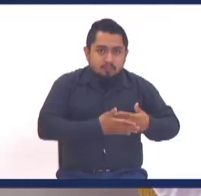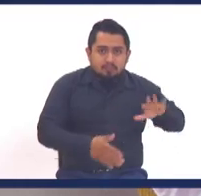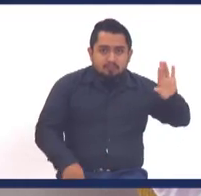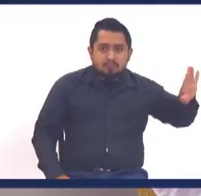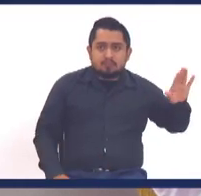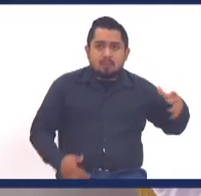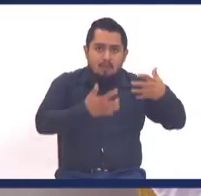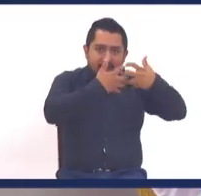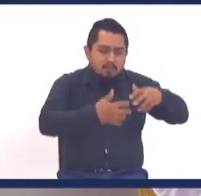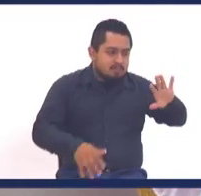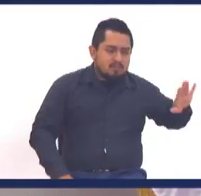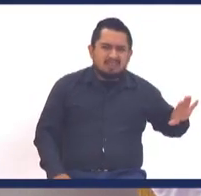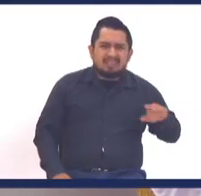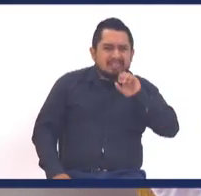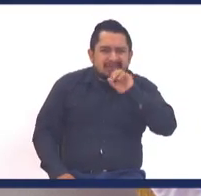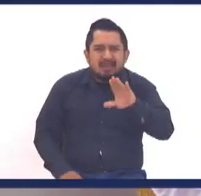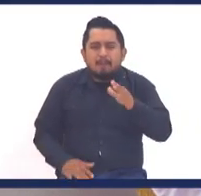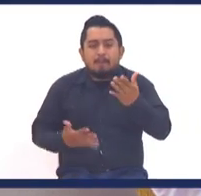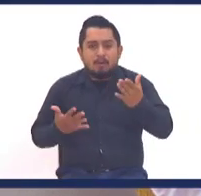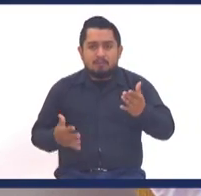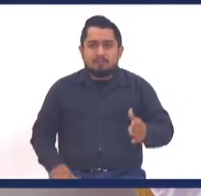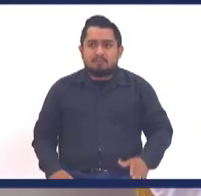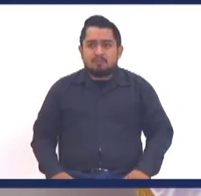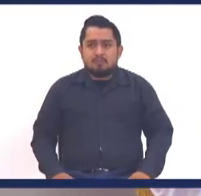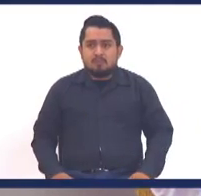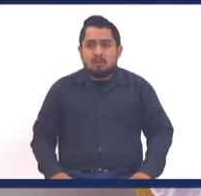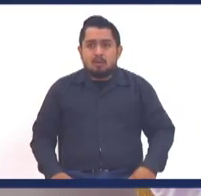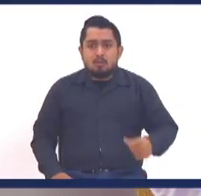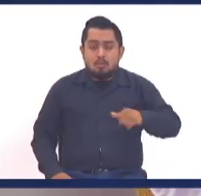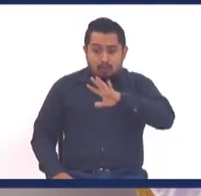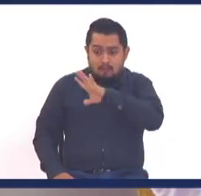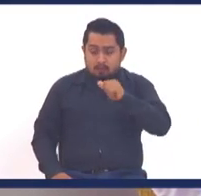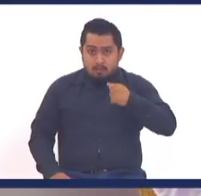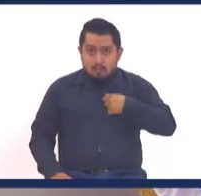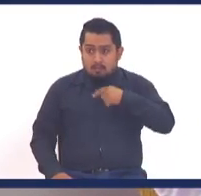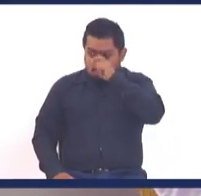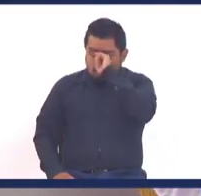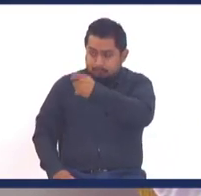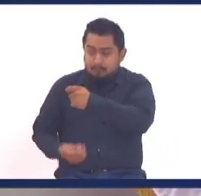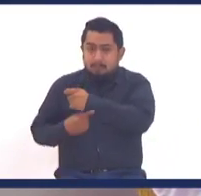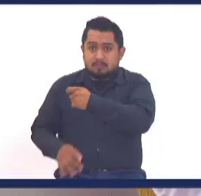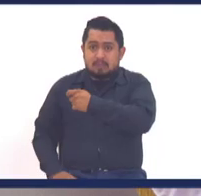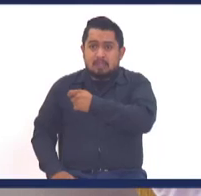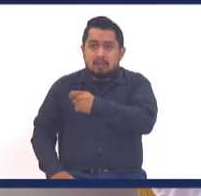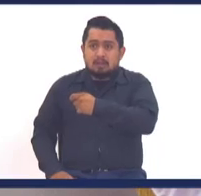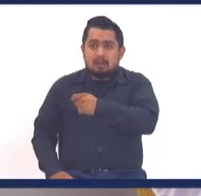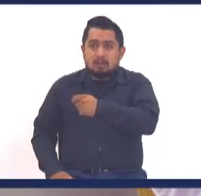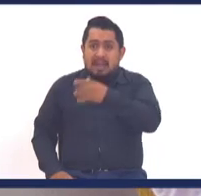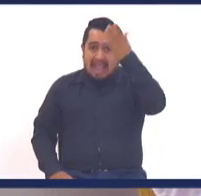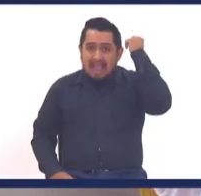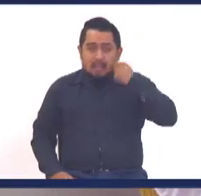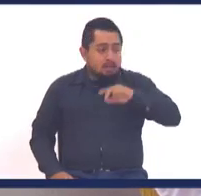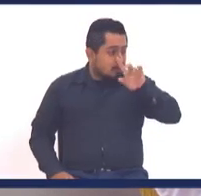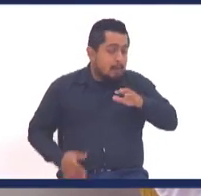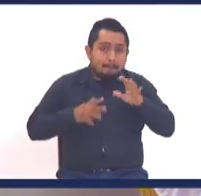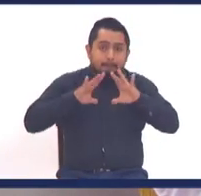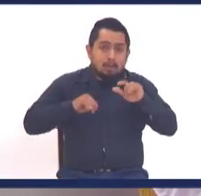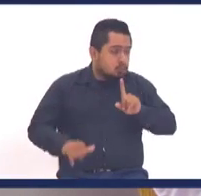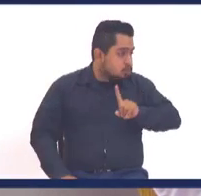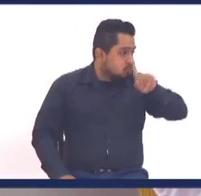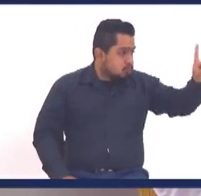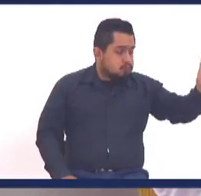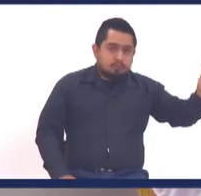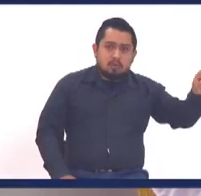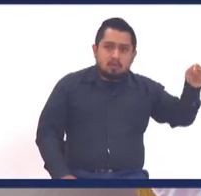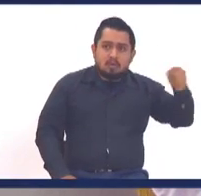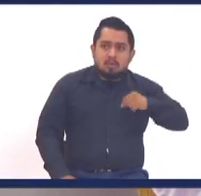y por qué les cuento esto, porque ellos no eran mi familia, pero me mandaban allá de vacaciones, y